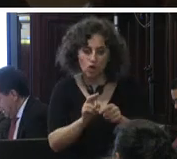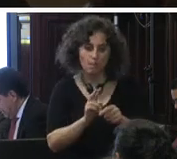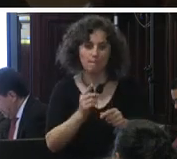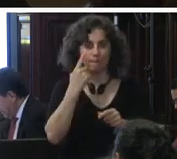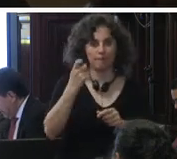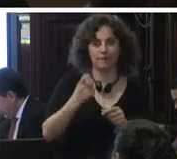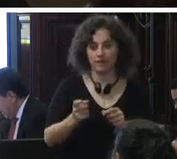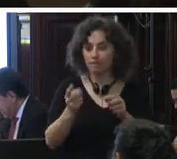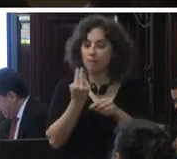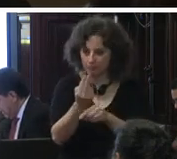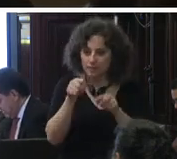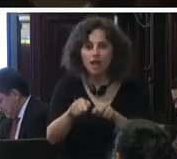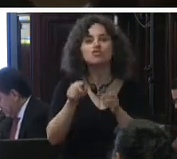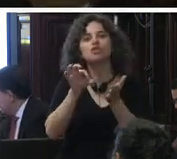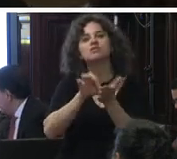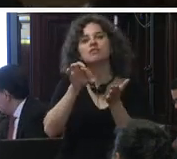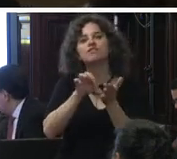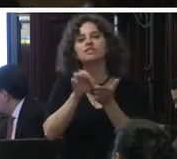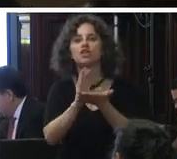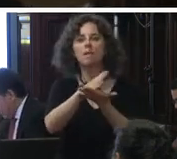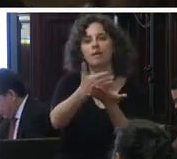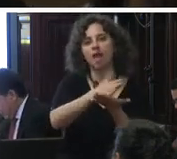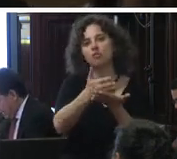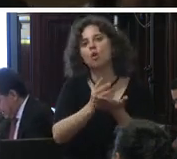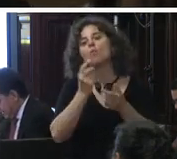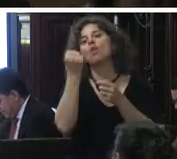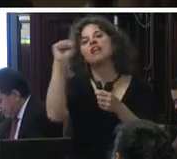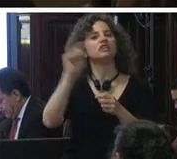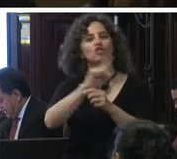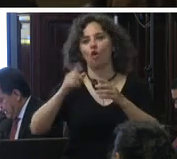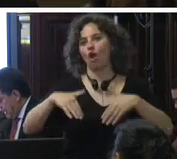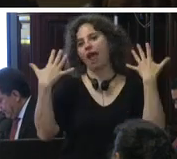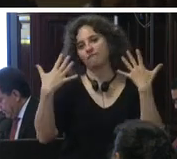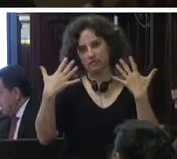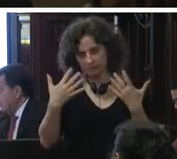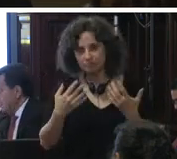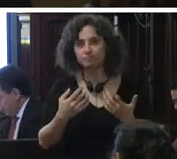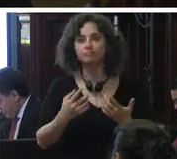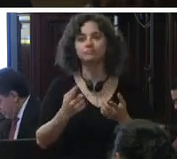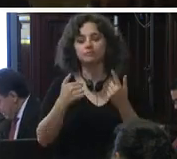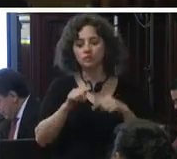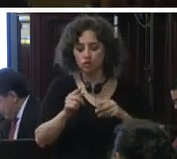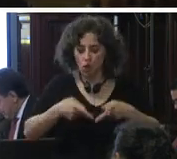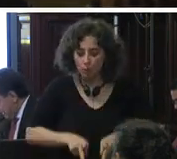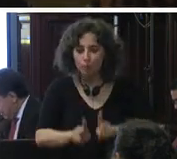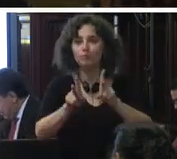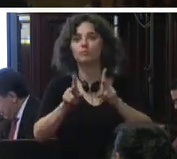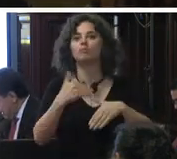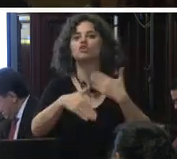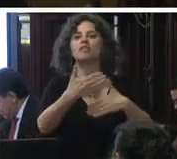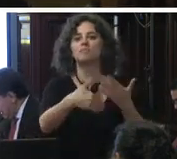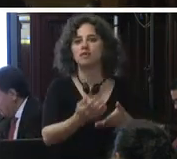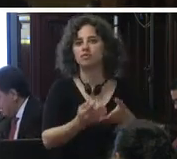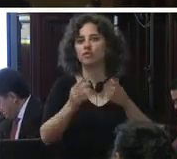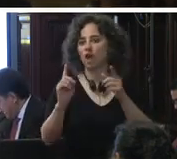les permite proveer servicios de mediación por delitos no graves e los procedimientos de mediación